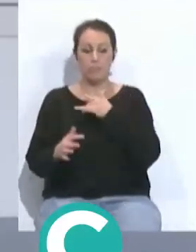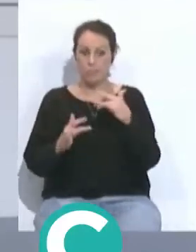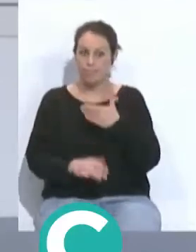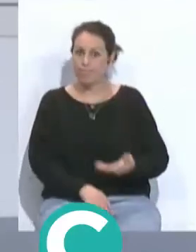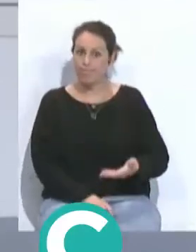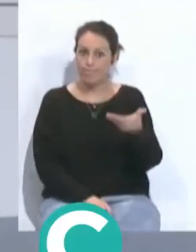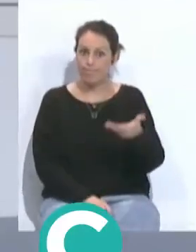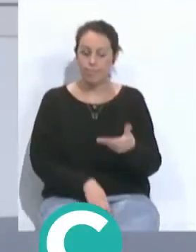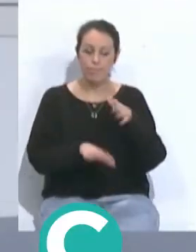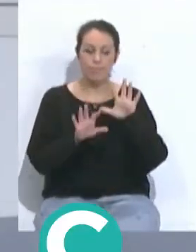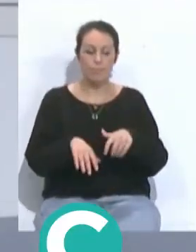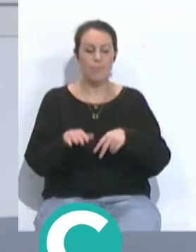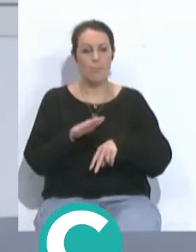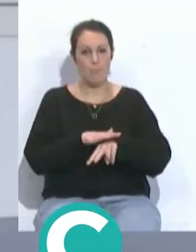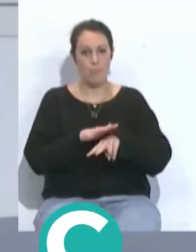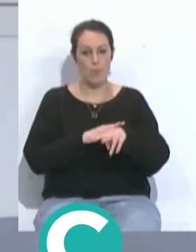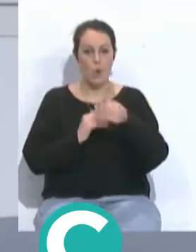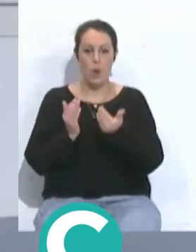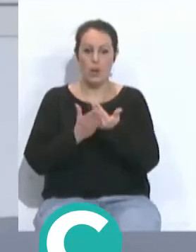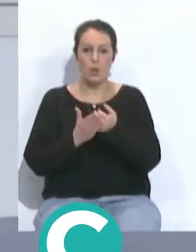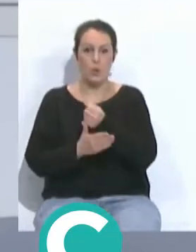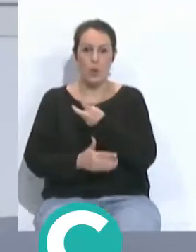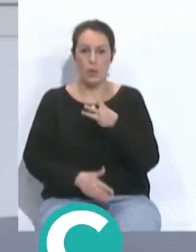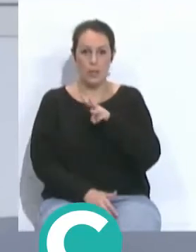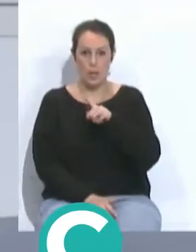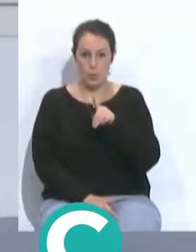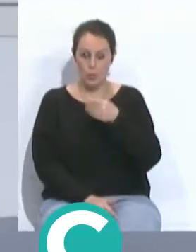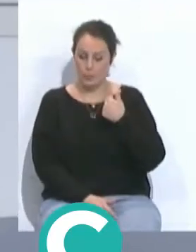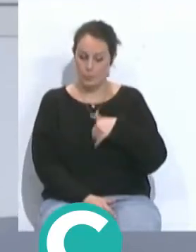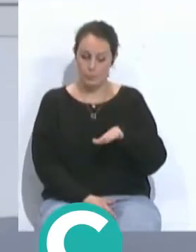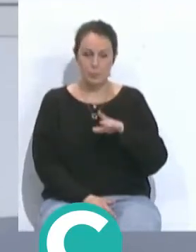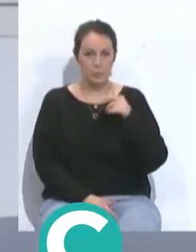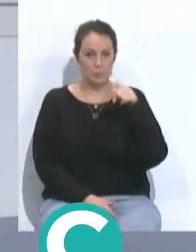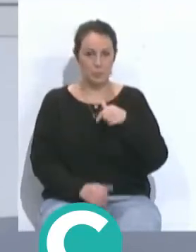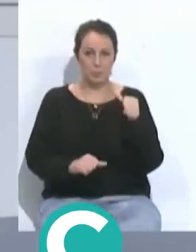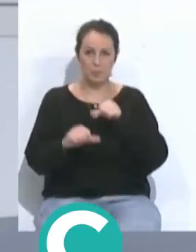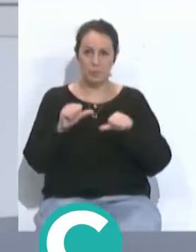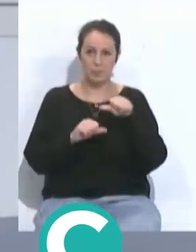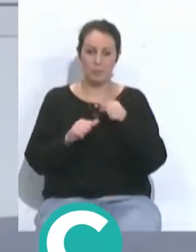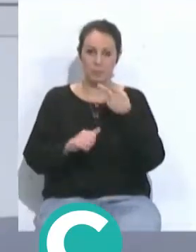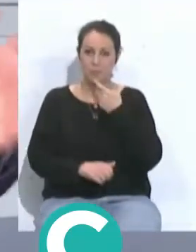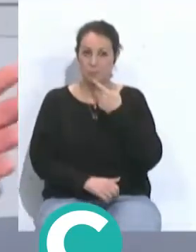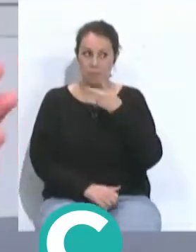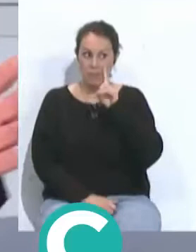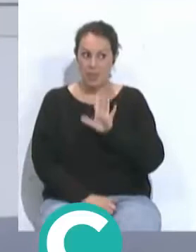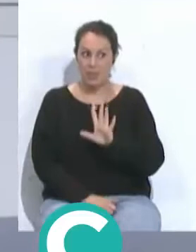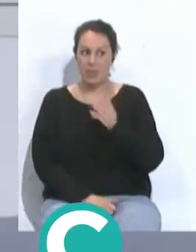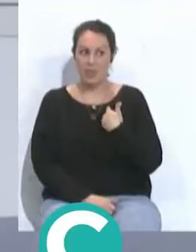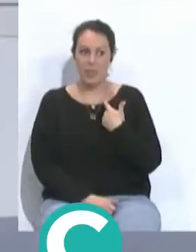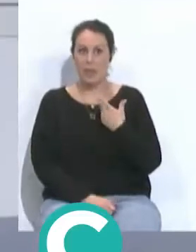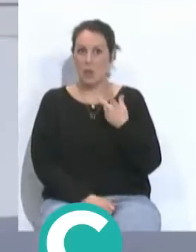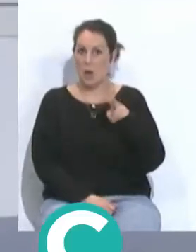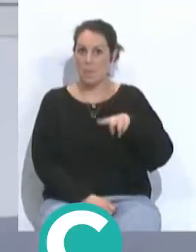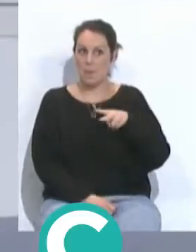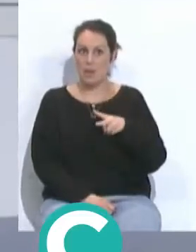importantísimo del Cádiz Club de Fútbol en la jornada número 31 ya de esta Liga Santander que parece que ha empezado hace dos